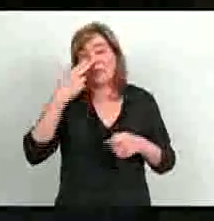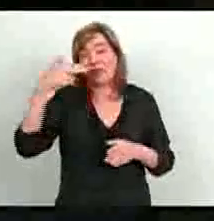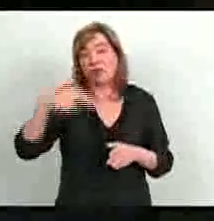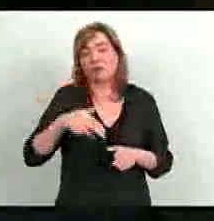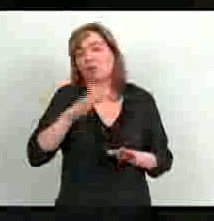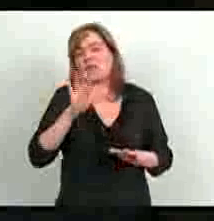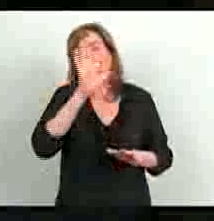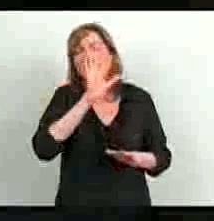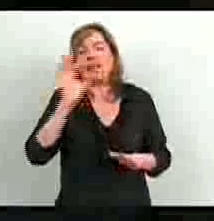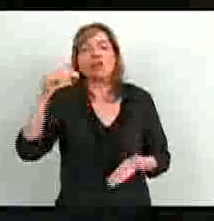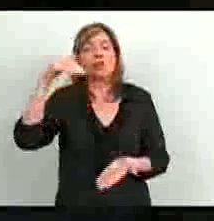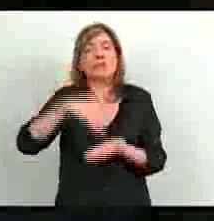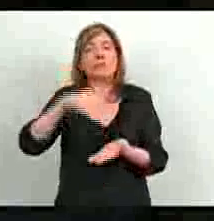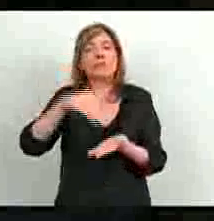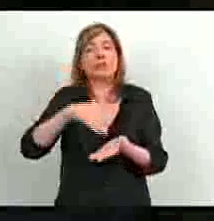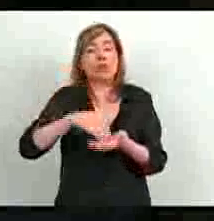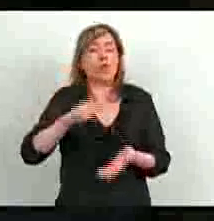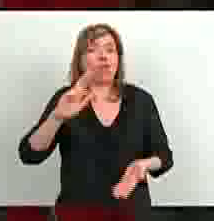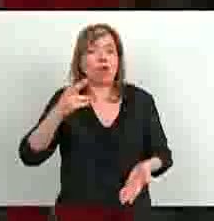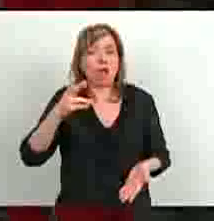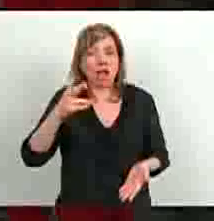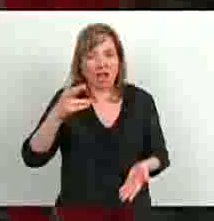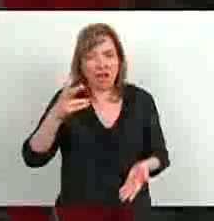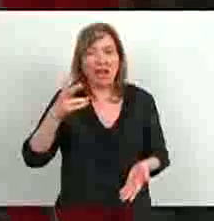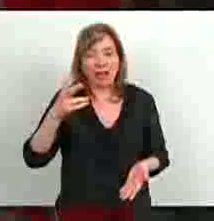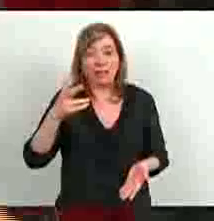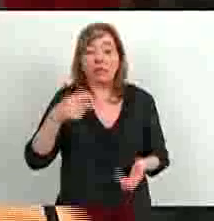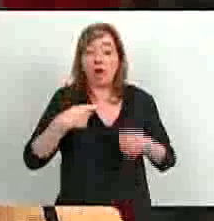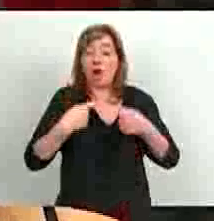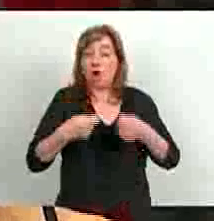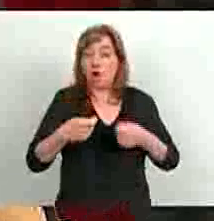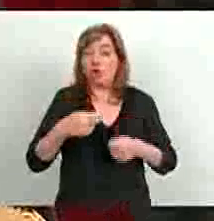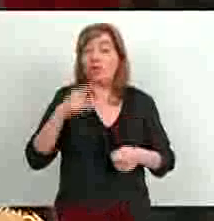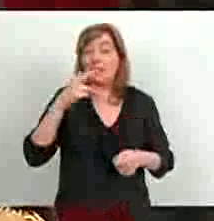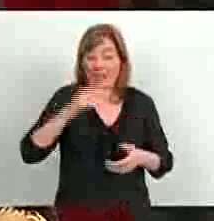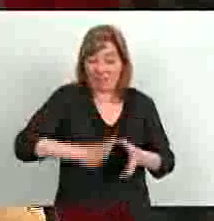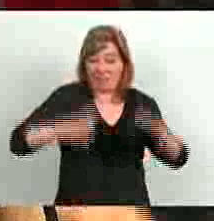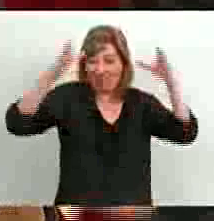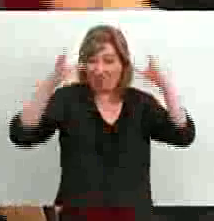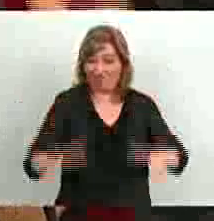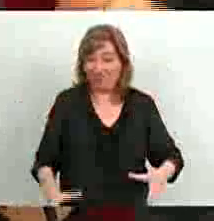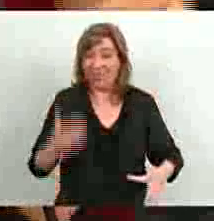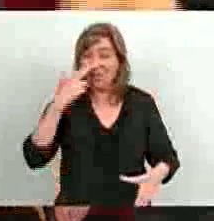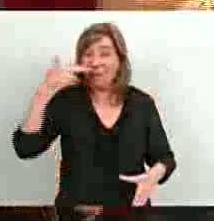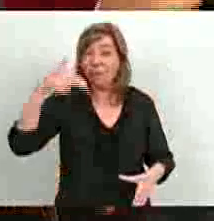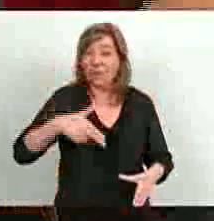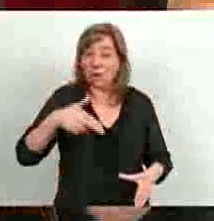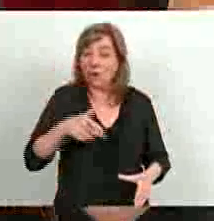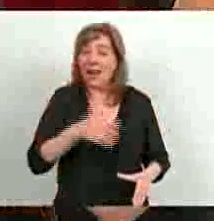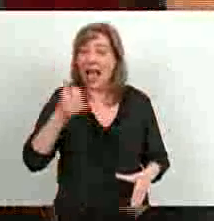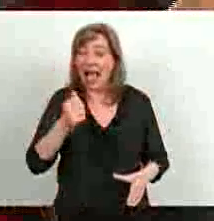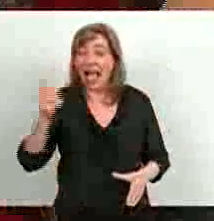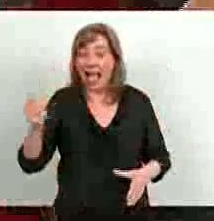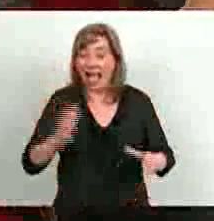es de 500 millones de dólares. El costo del barril que se lo hace en Aerolíneas